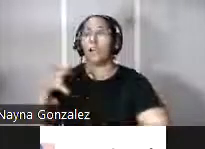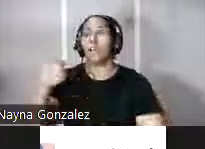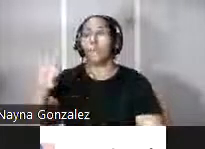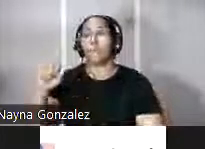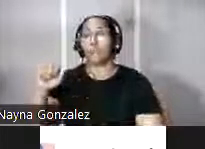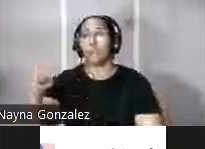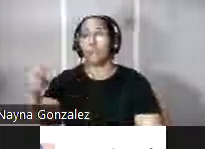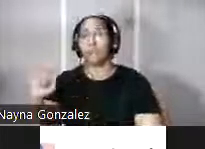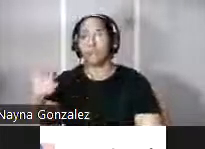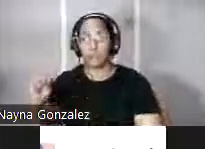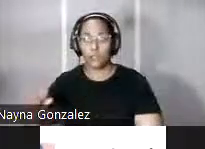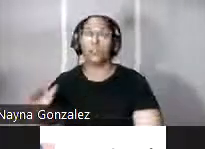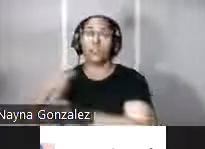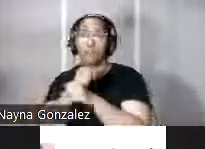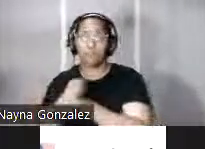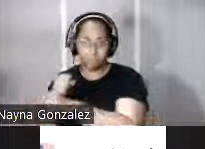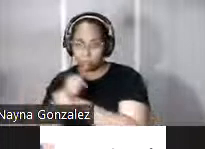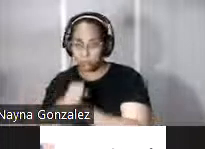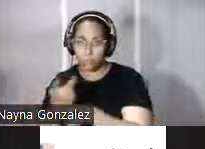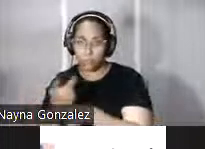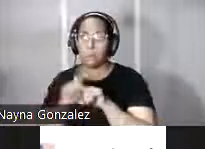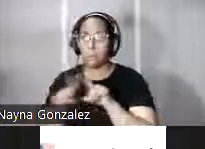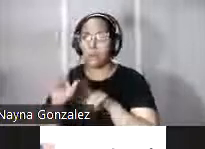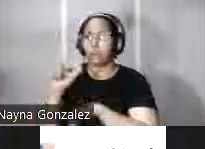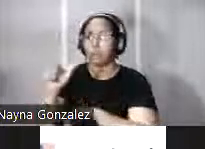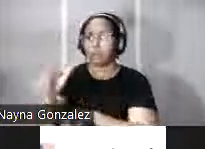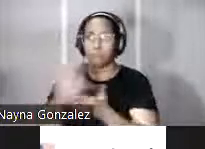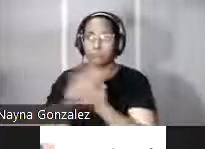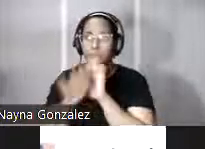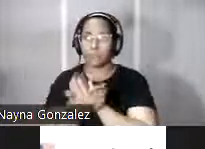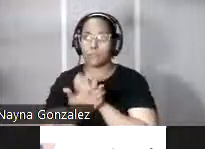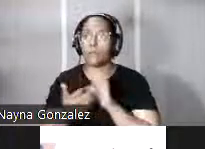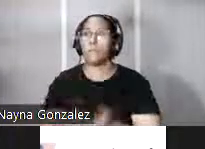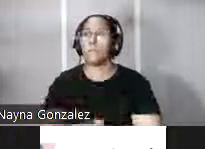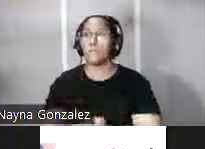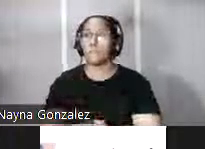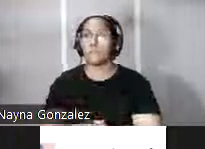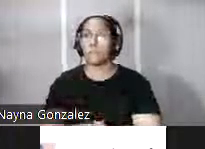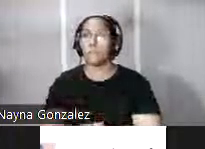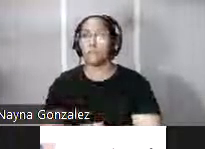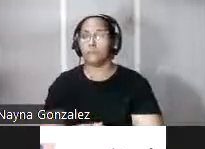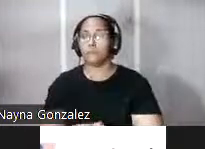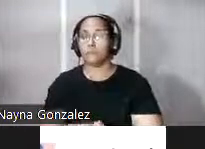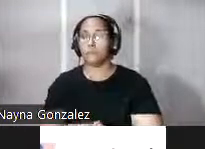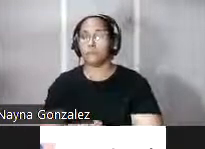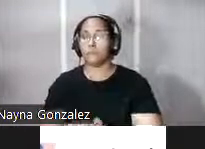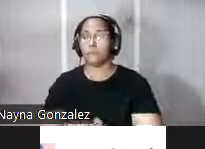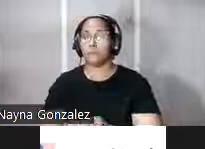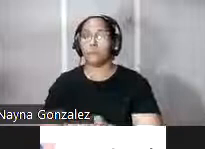como unas obras defensivas provisionales pero más tarde terminaron convirtiéndose en unas en unas obras